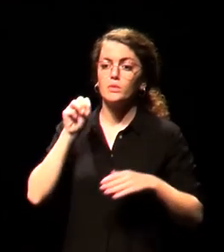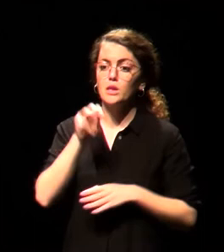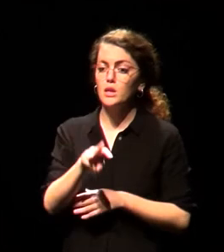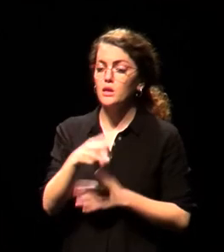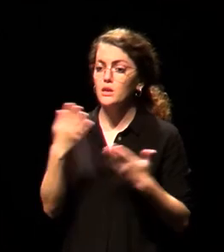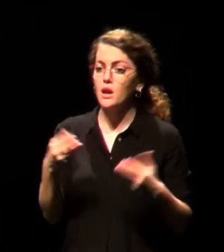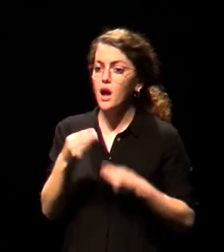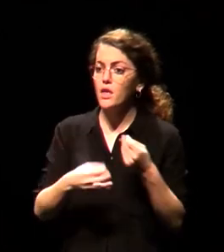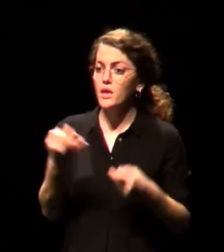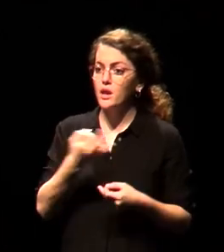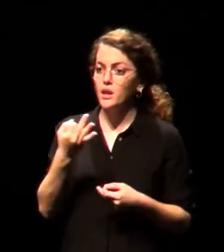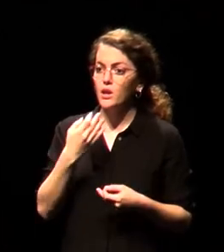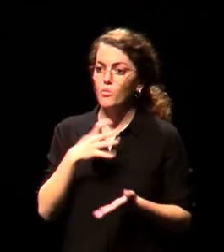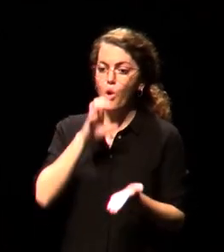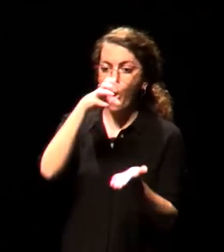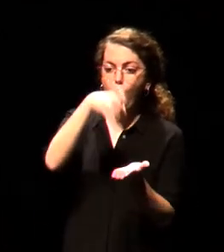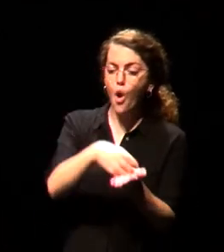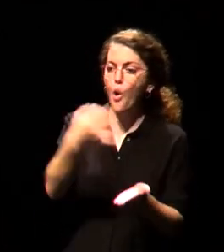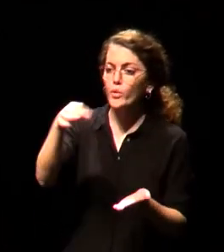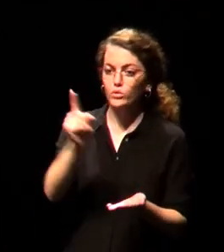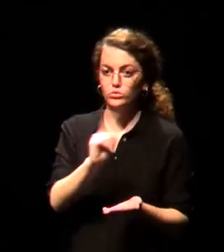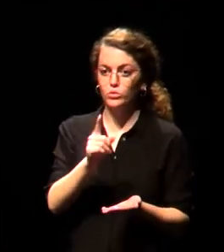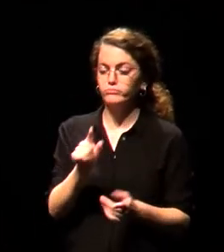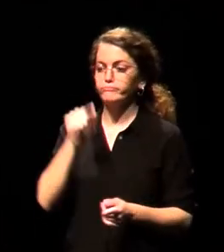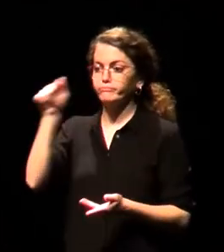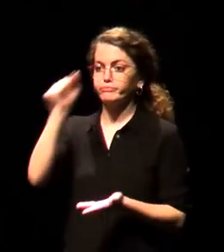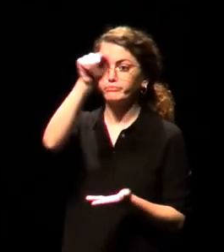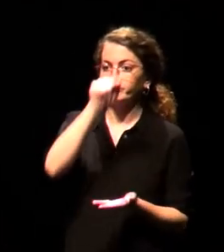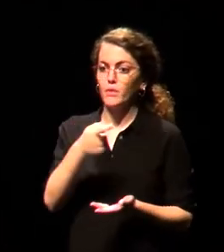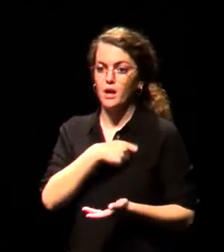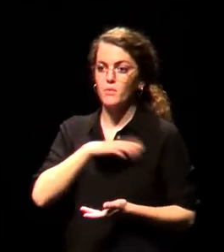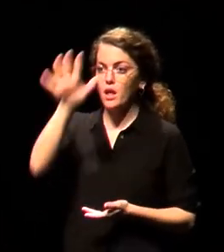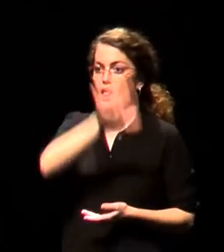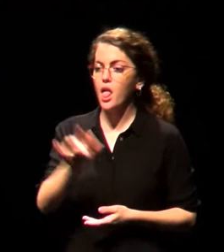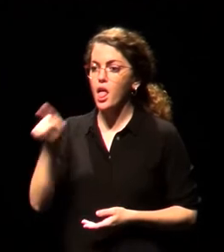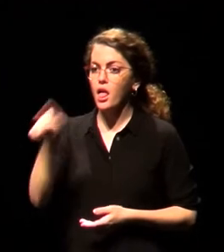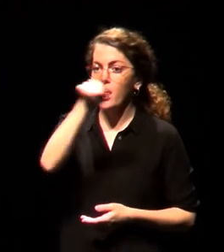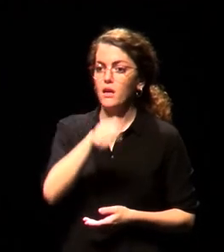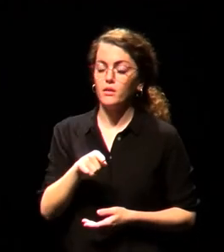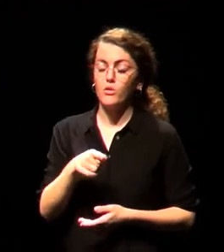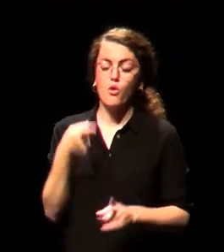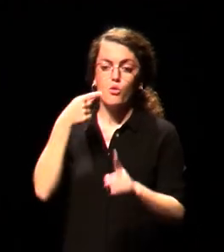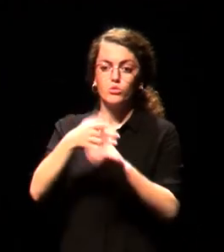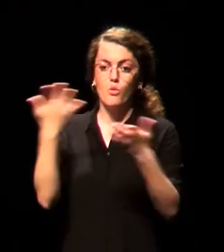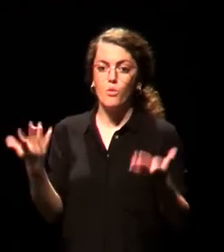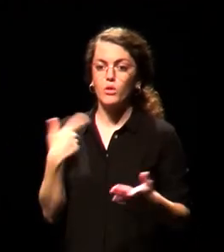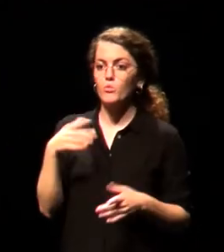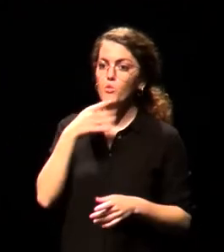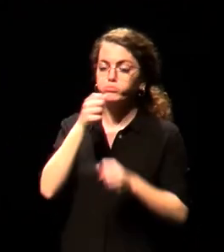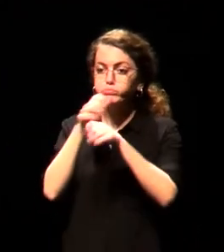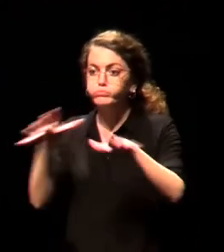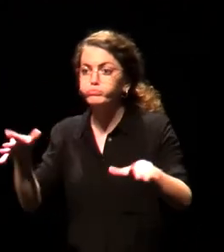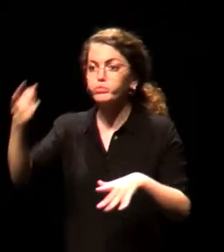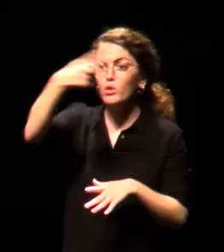y que se hicieran itinerantes en distintas ciudades de España, con objeto de acercarlas a los distintos territorios y a sus profesionales y colectivos,